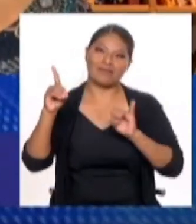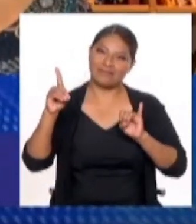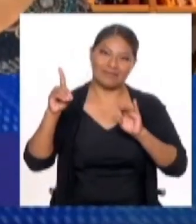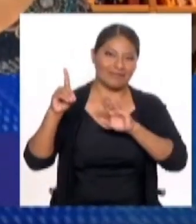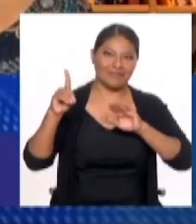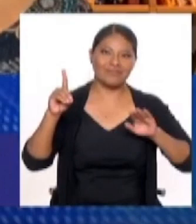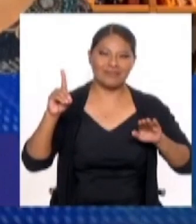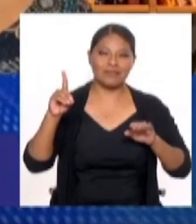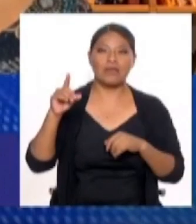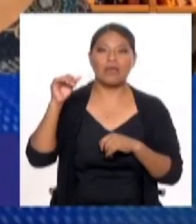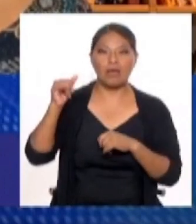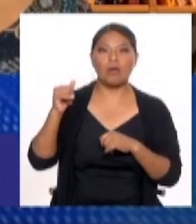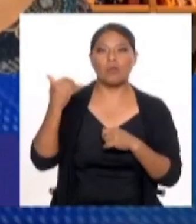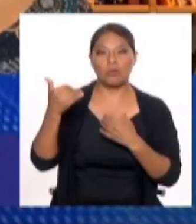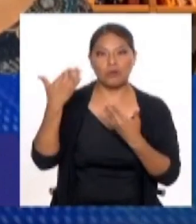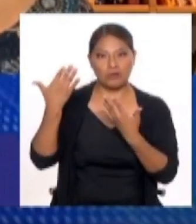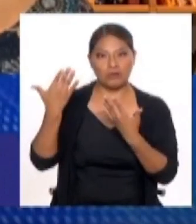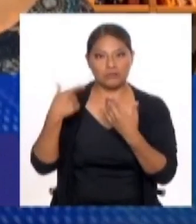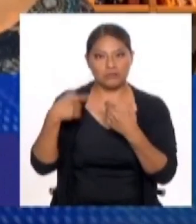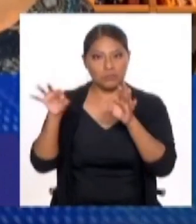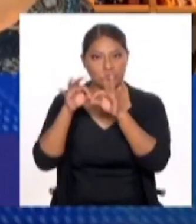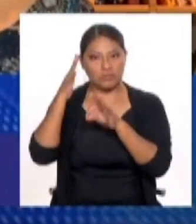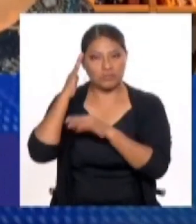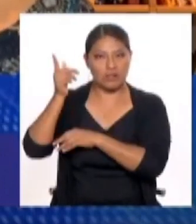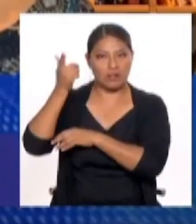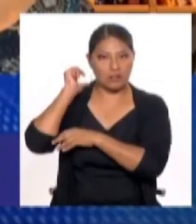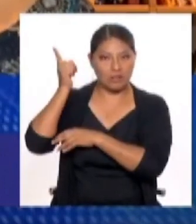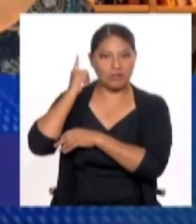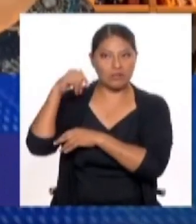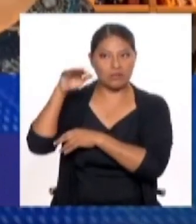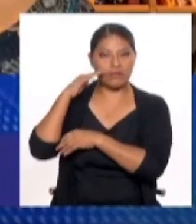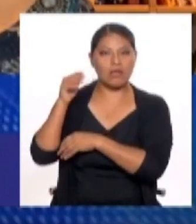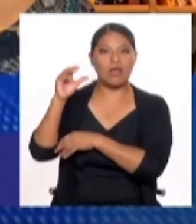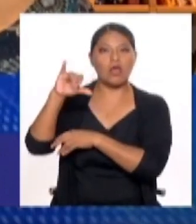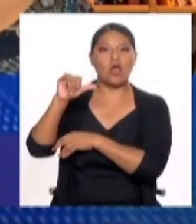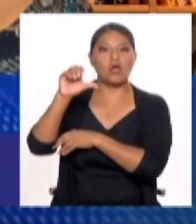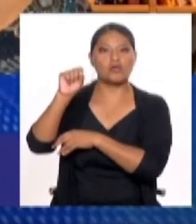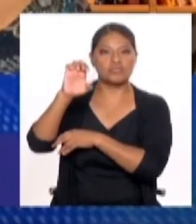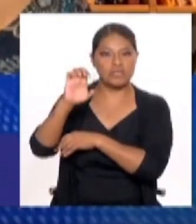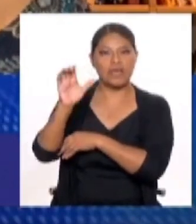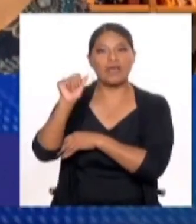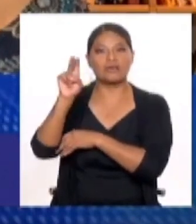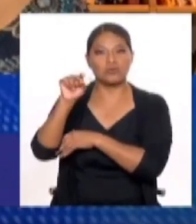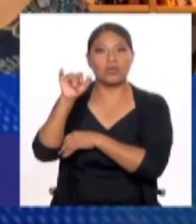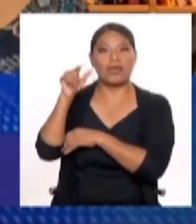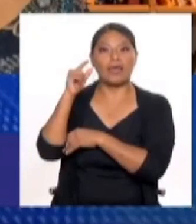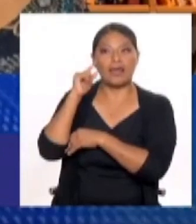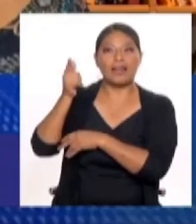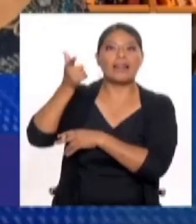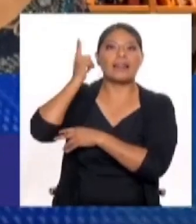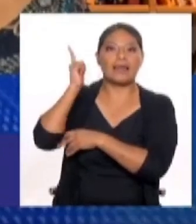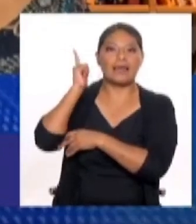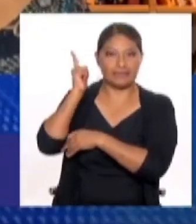esta formación, como ustedes saben, es liderada por José Antonio Kast, que es el líder político del Partido